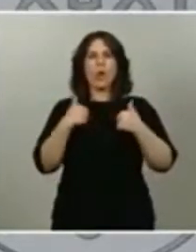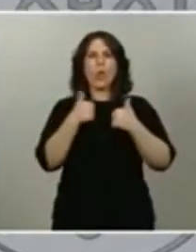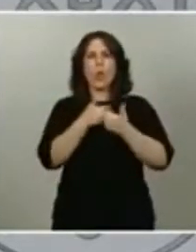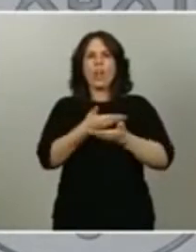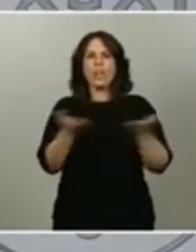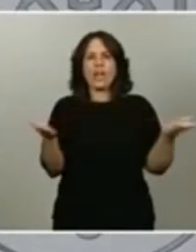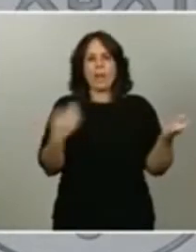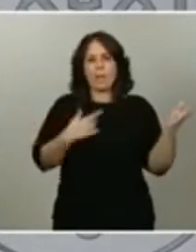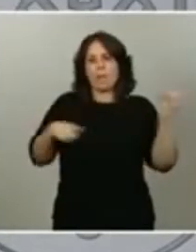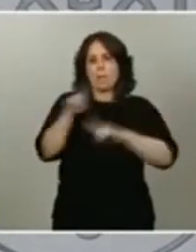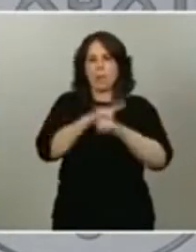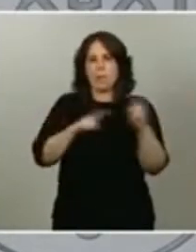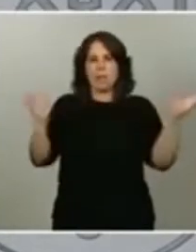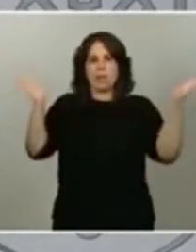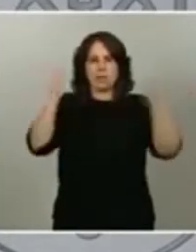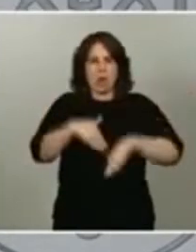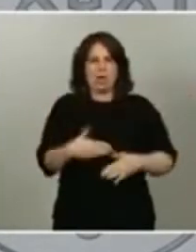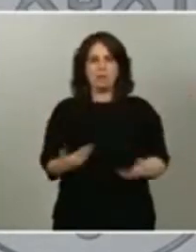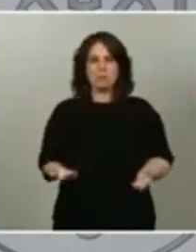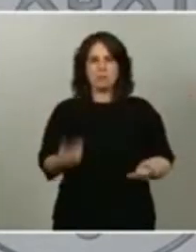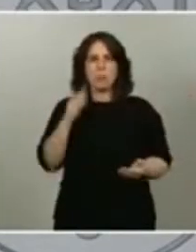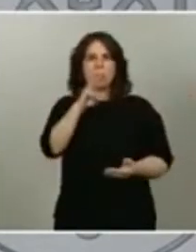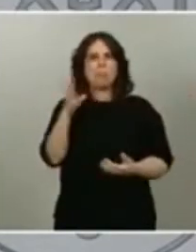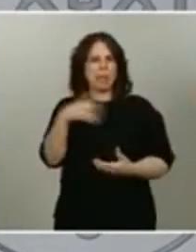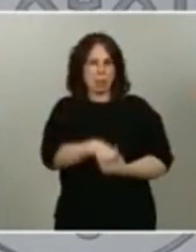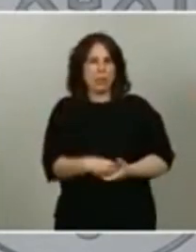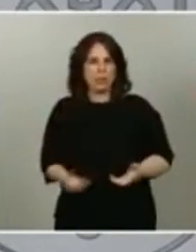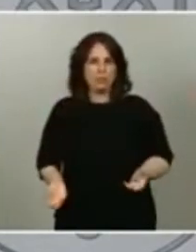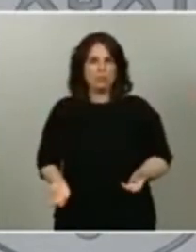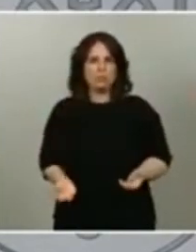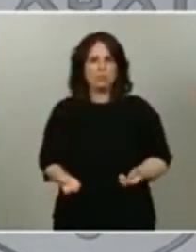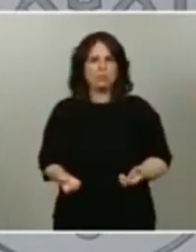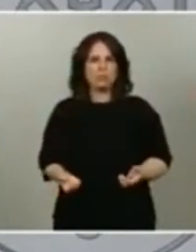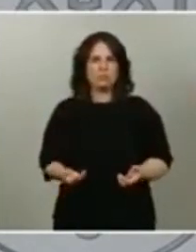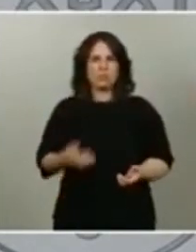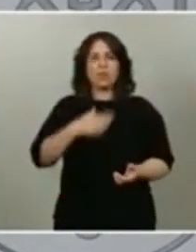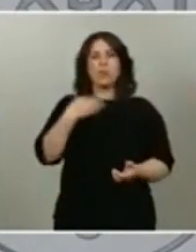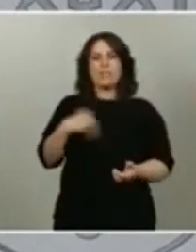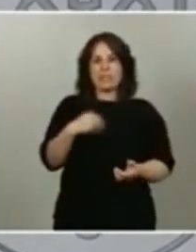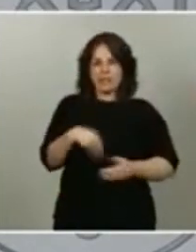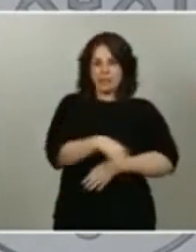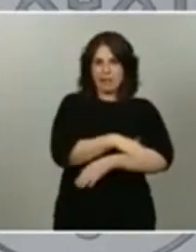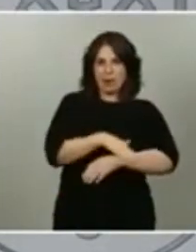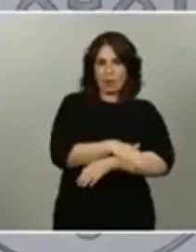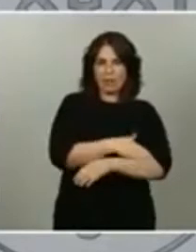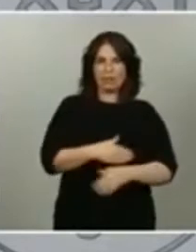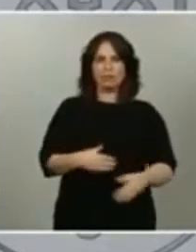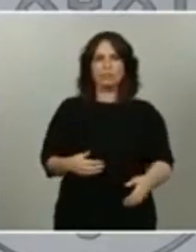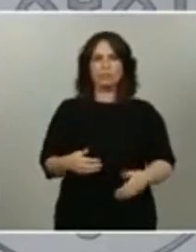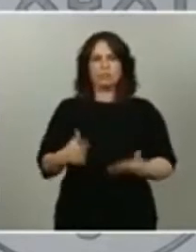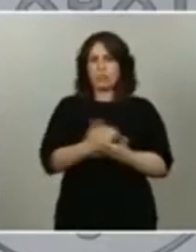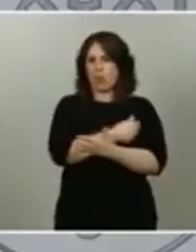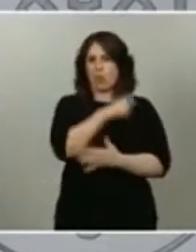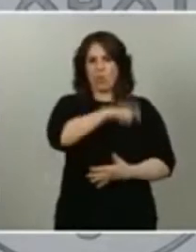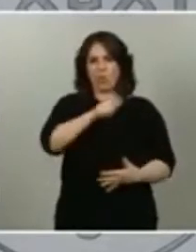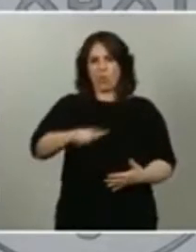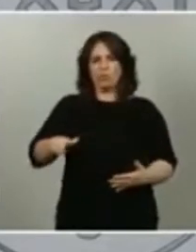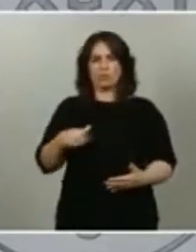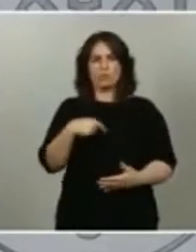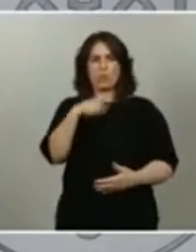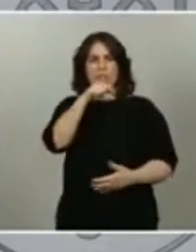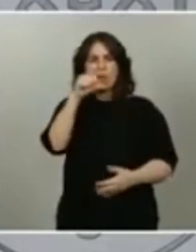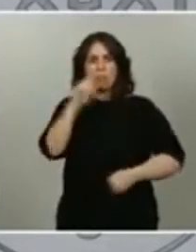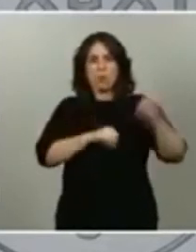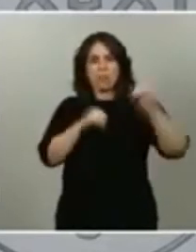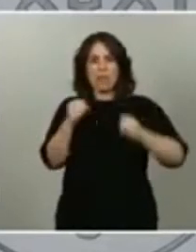principal partido de la oposición. El presidente del Gobierno, todos los miembros del Ejecutivo, estamos 100% disponibles para